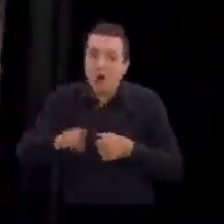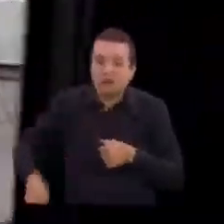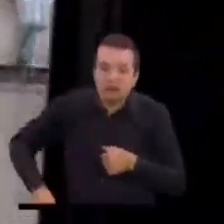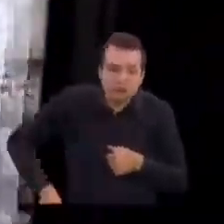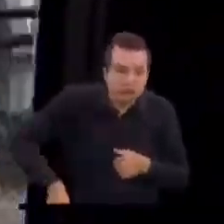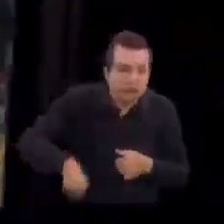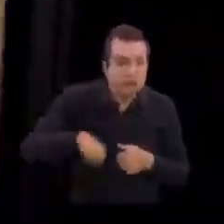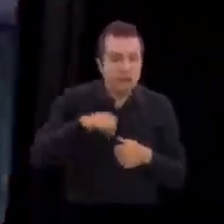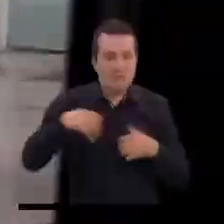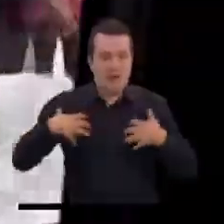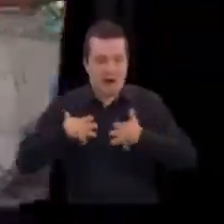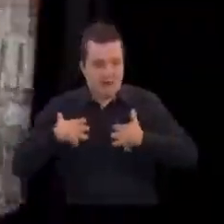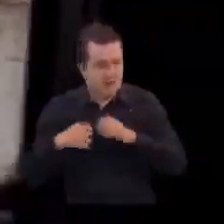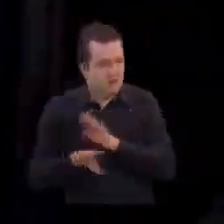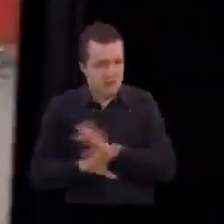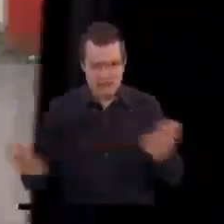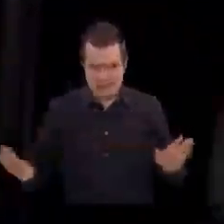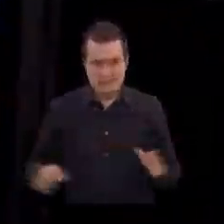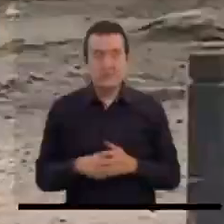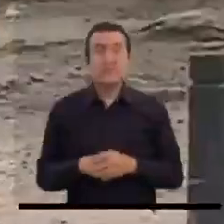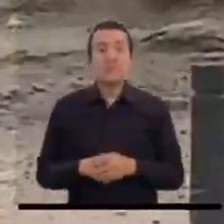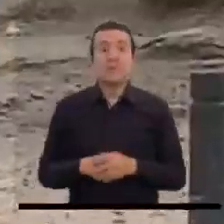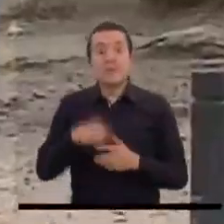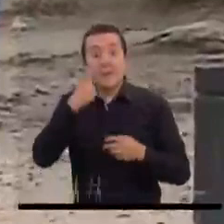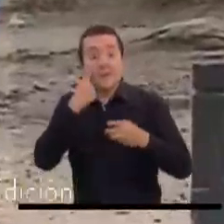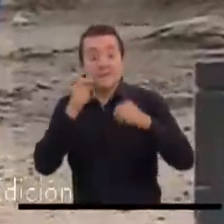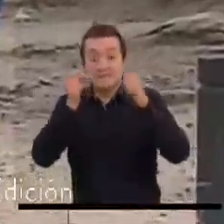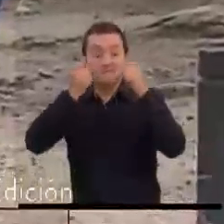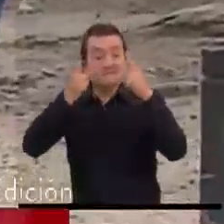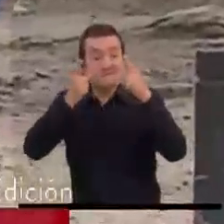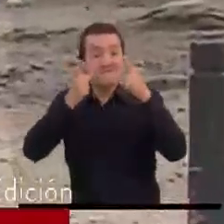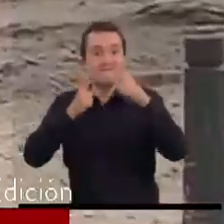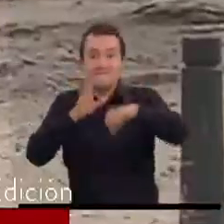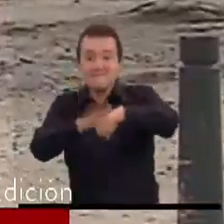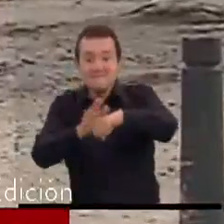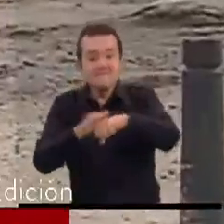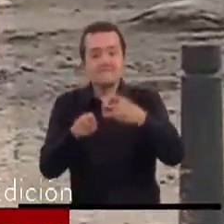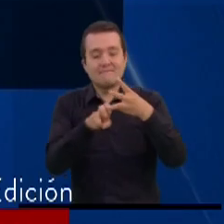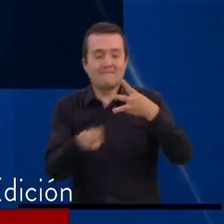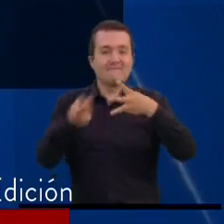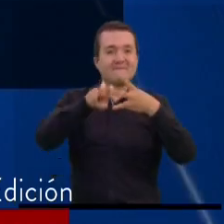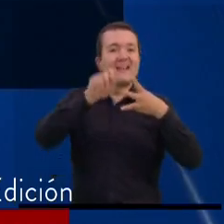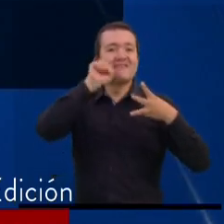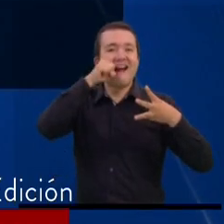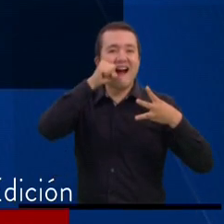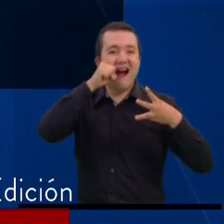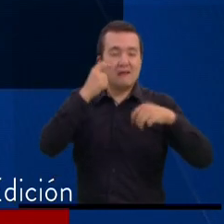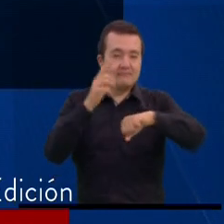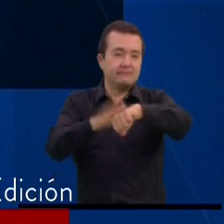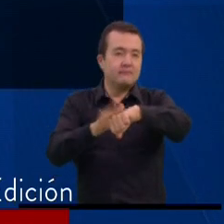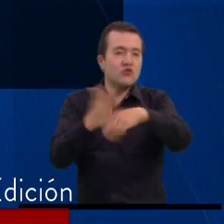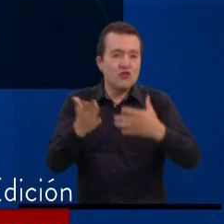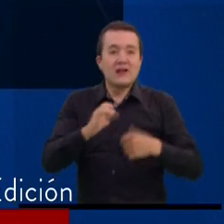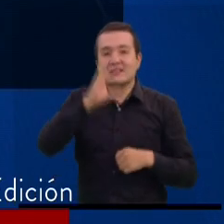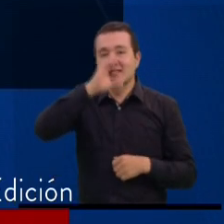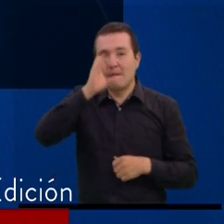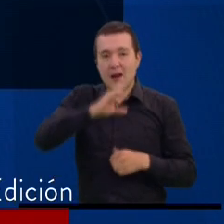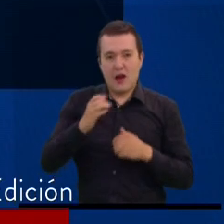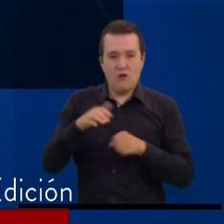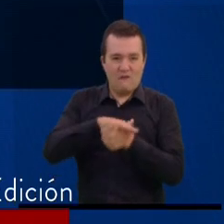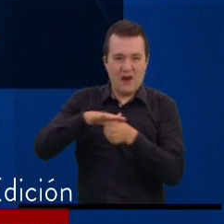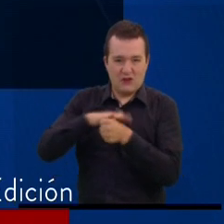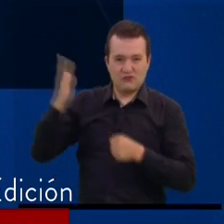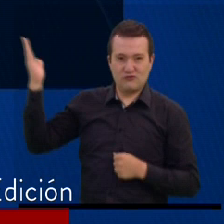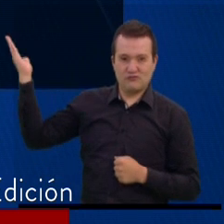La alerta naranja se extiende a otras cinco localidades de Bogotá de la siguiente manera. En la localidad de Chapinero, Sector Pardo